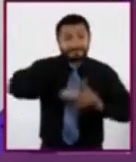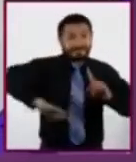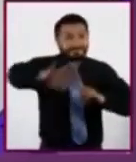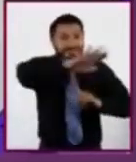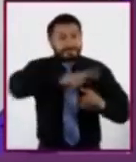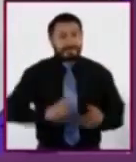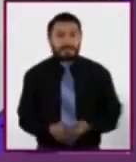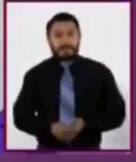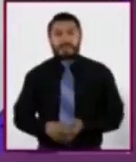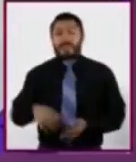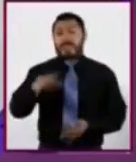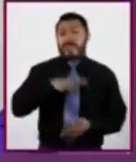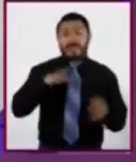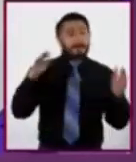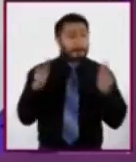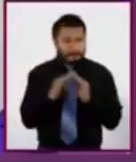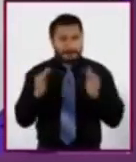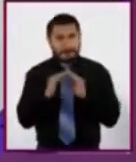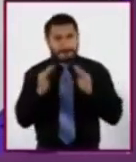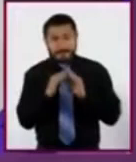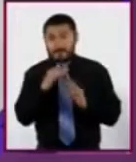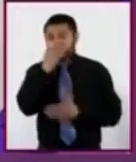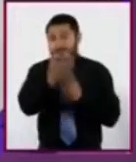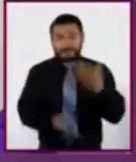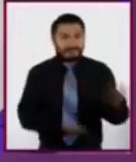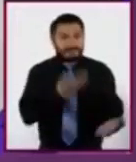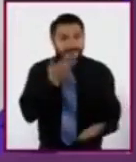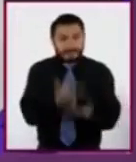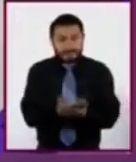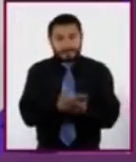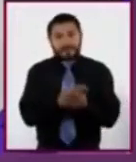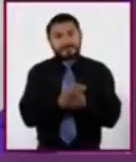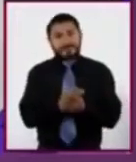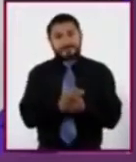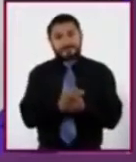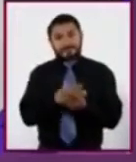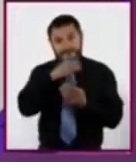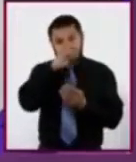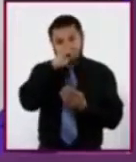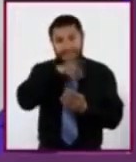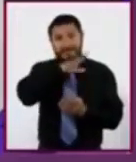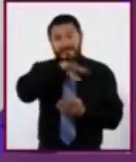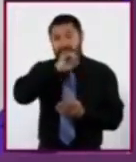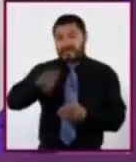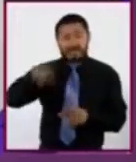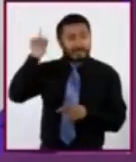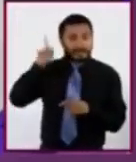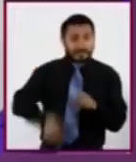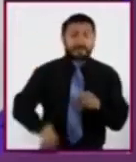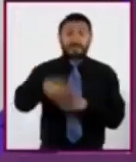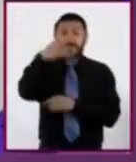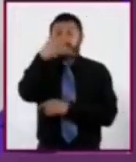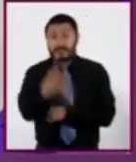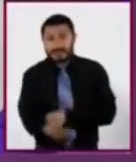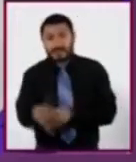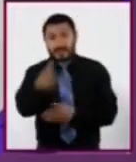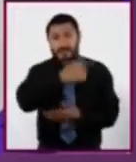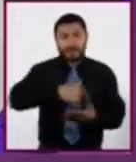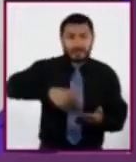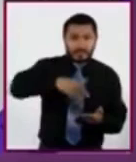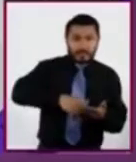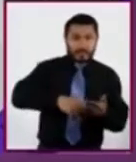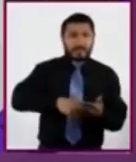contar con una vivienda, con servicios, libre de contaminación y con espacios recreativos óptimos.